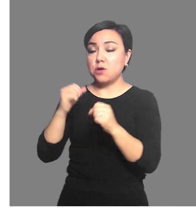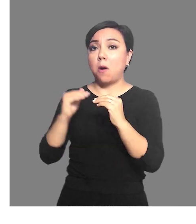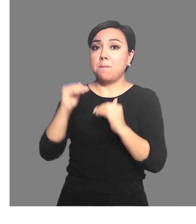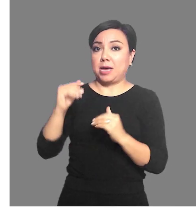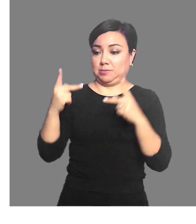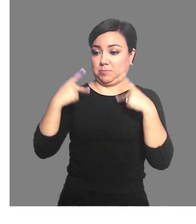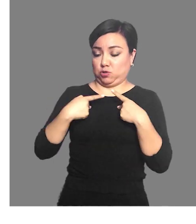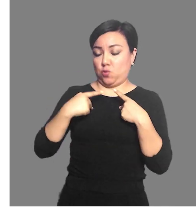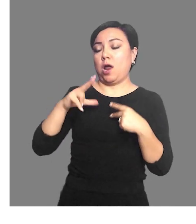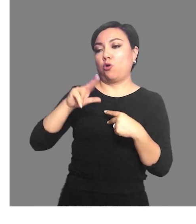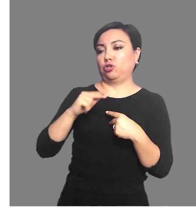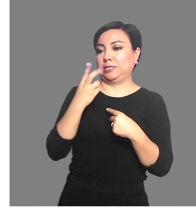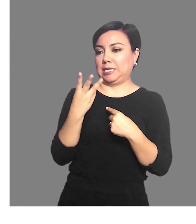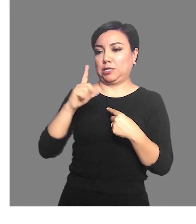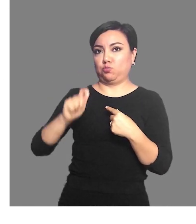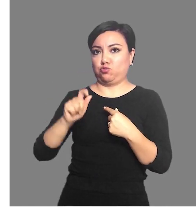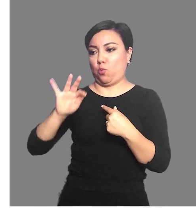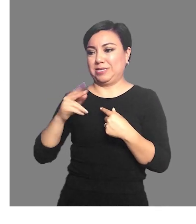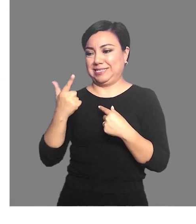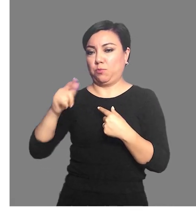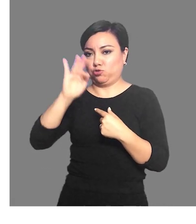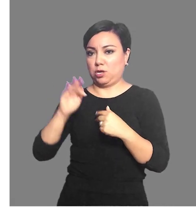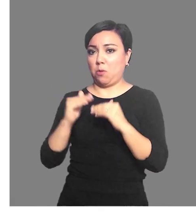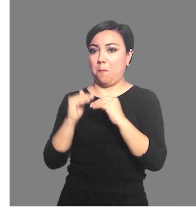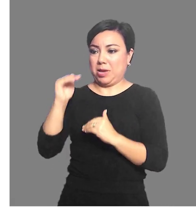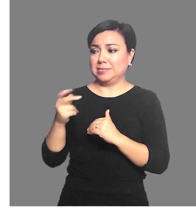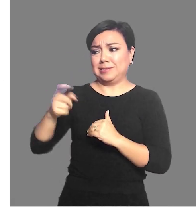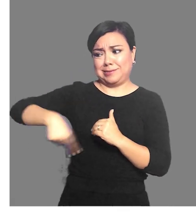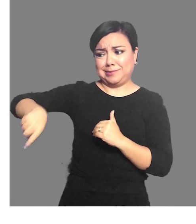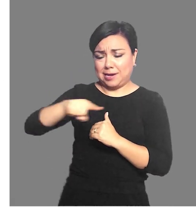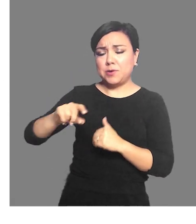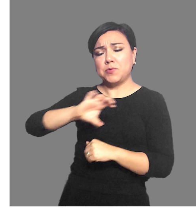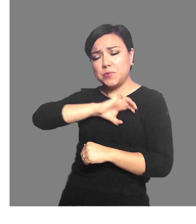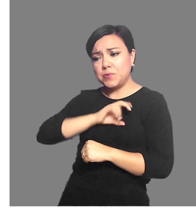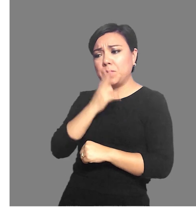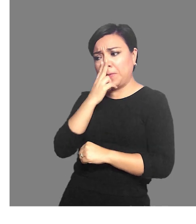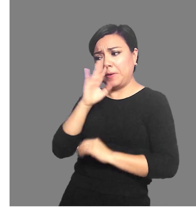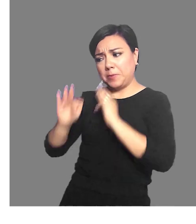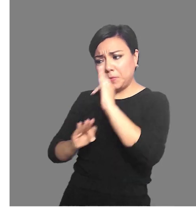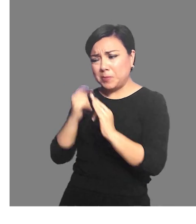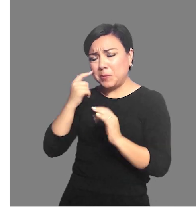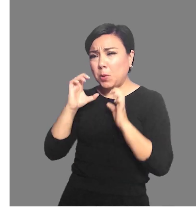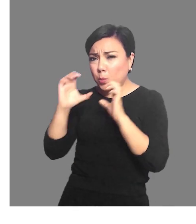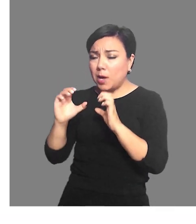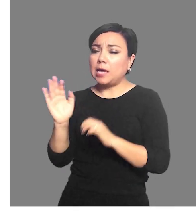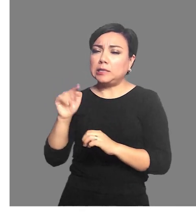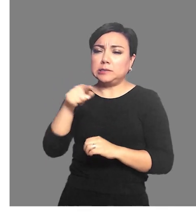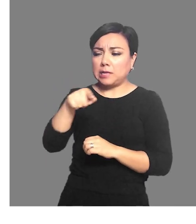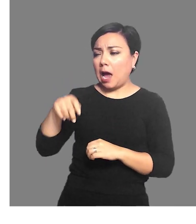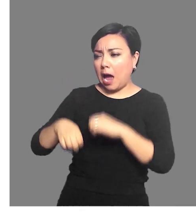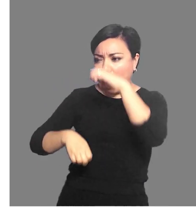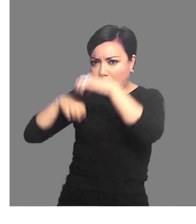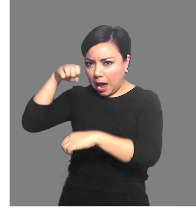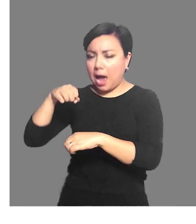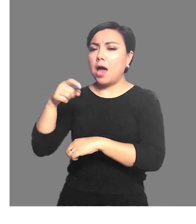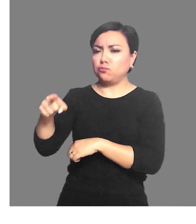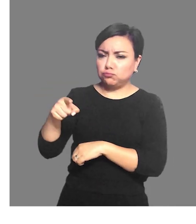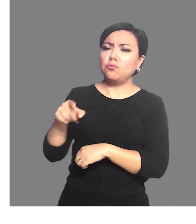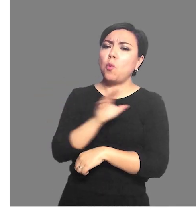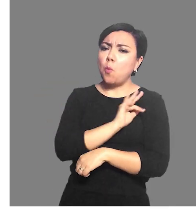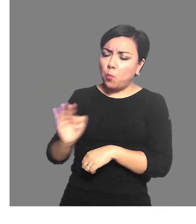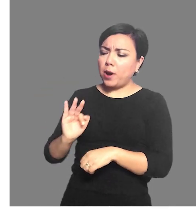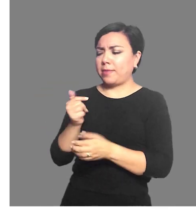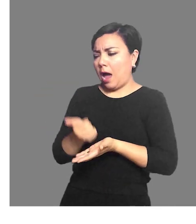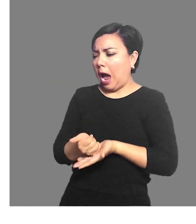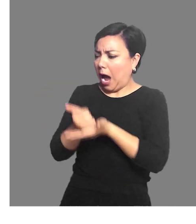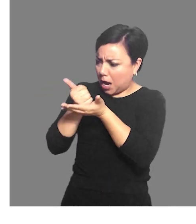a 79 años. Son familiares y amigos que nos preocupan mucho. Tenemos que cuidarlos. Si tienes un ser querido en este grupo de